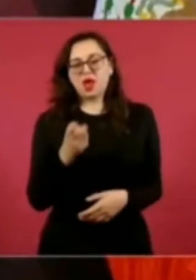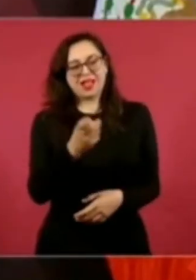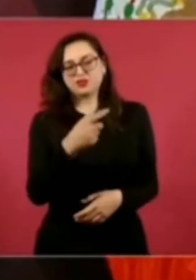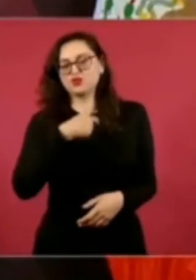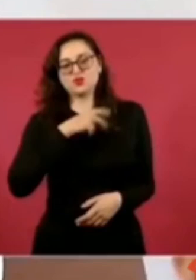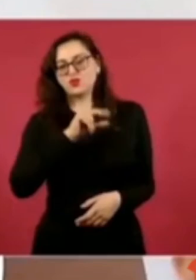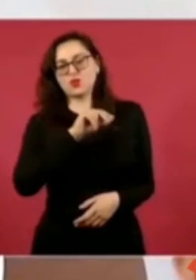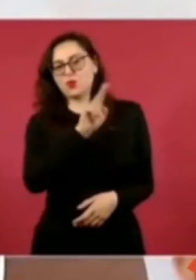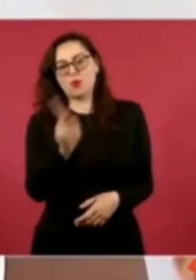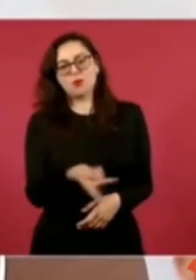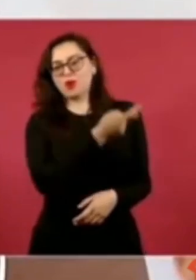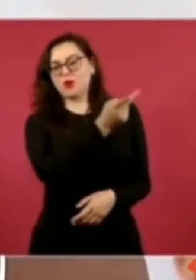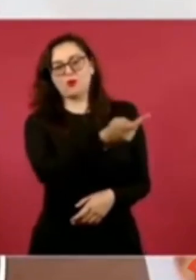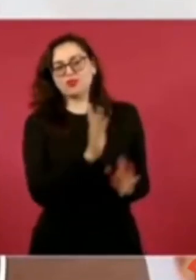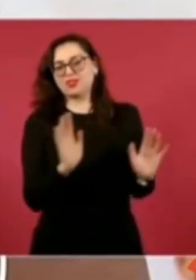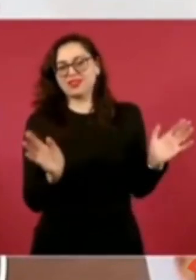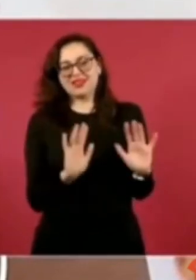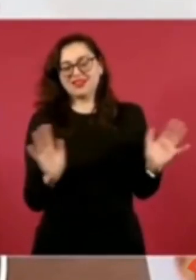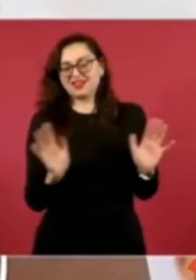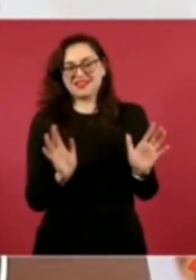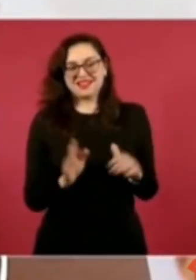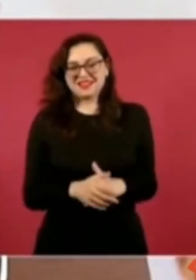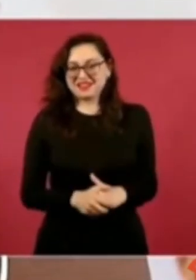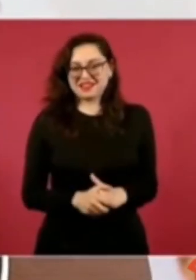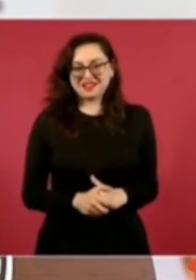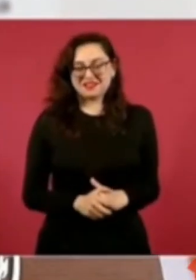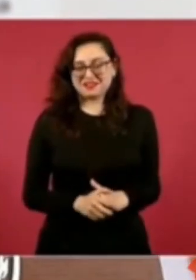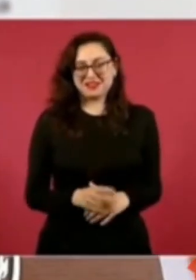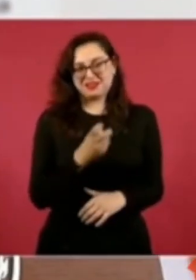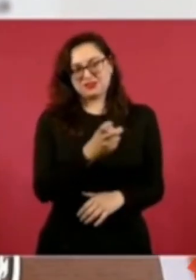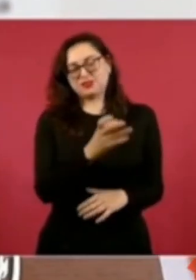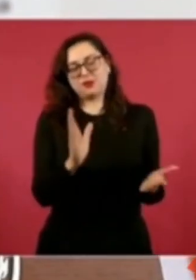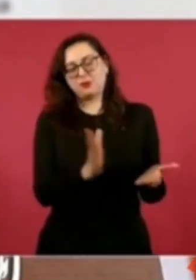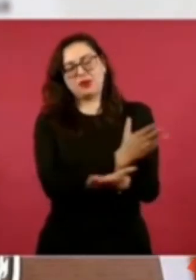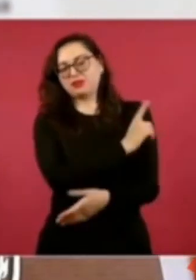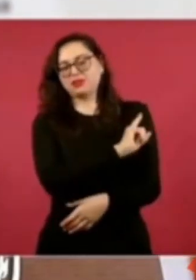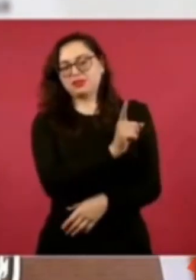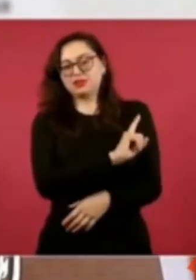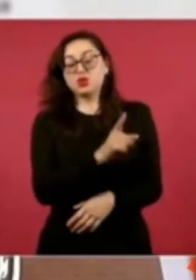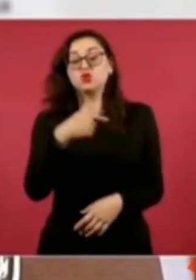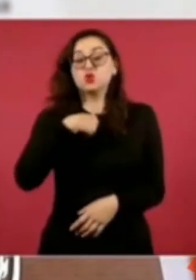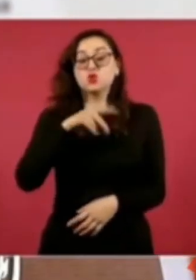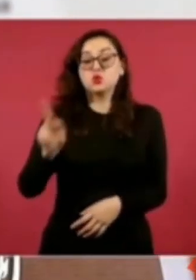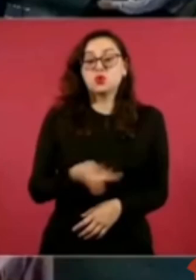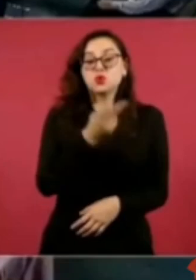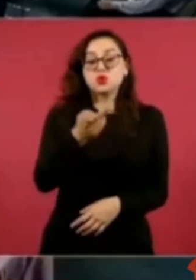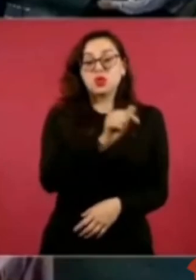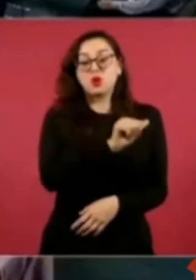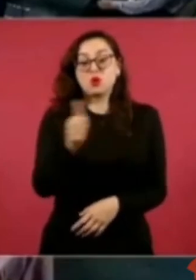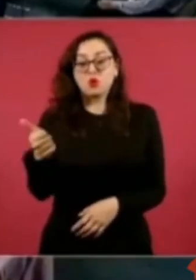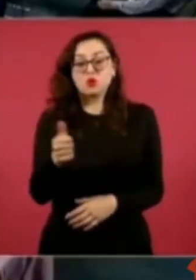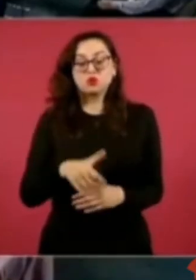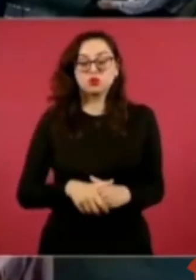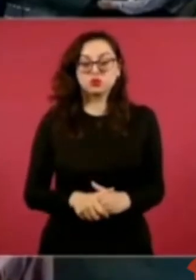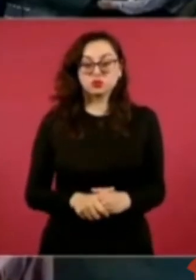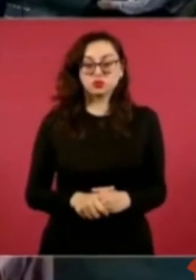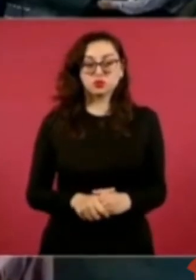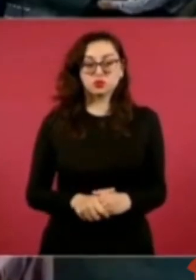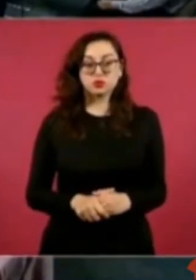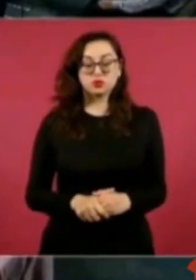dio a conocer. Esta es mi opinión. ¿Hay otra simulación? ¿O de la corrupción del gobierno judicial?